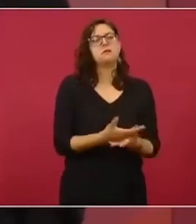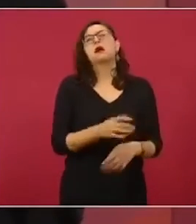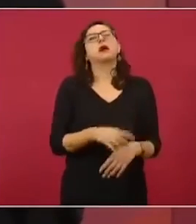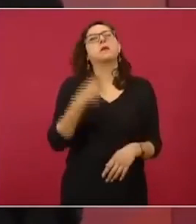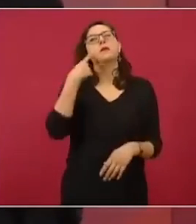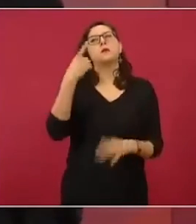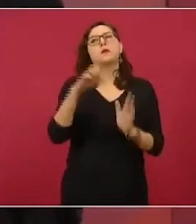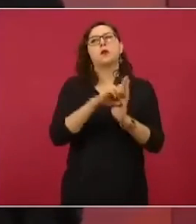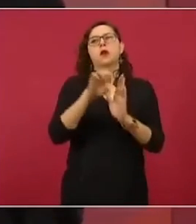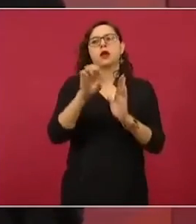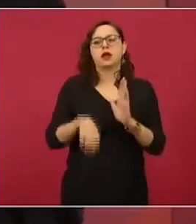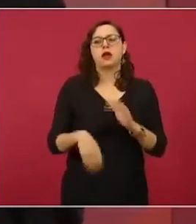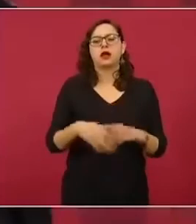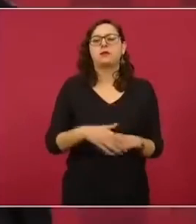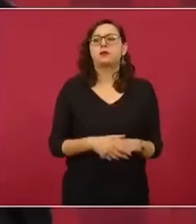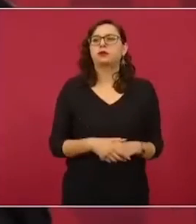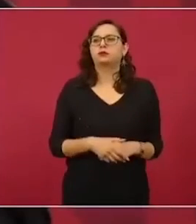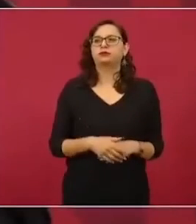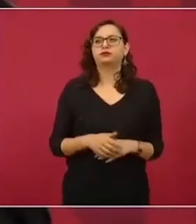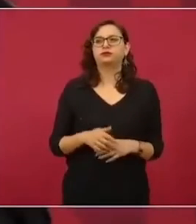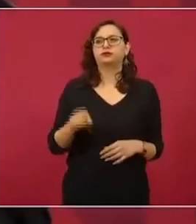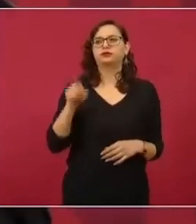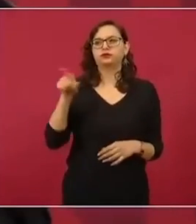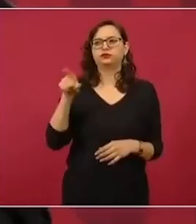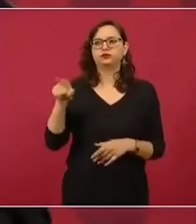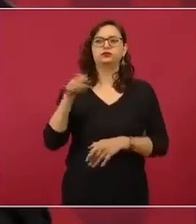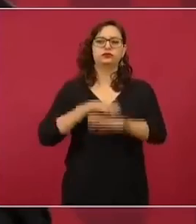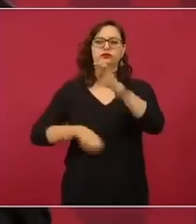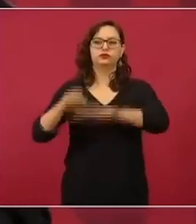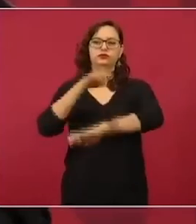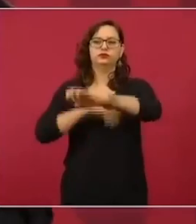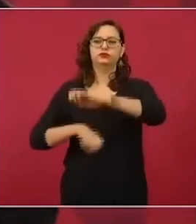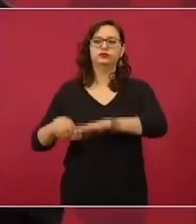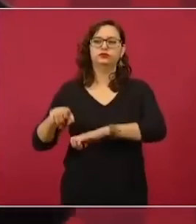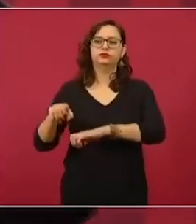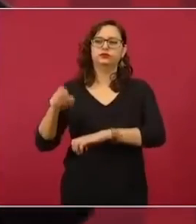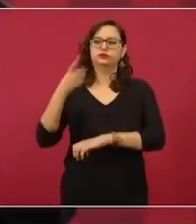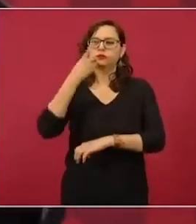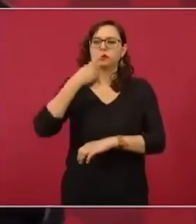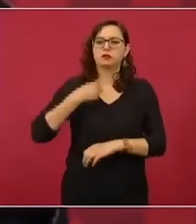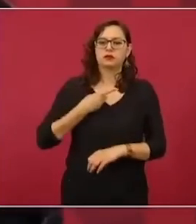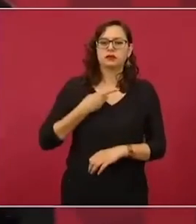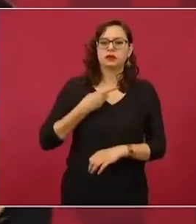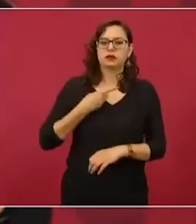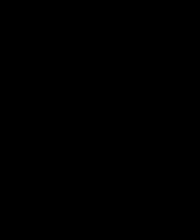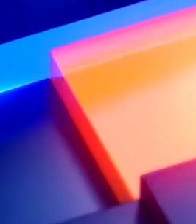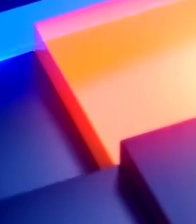unos helicópteros por el avión.